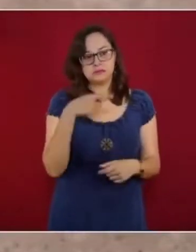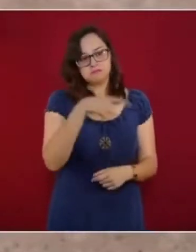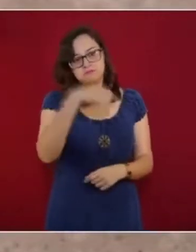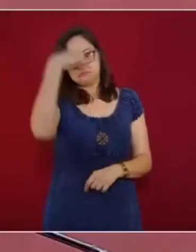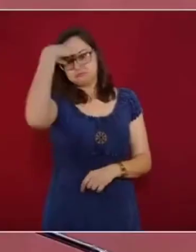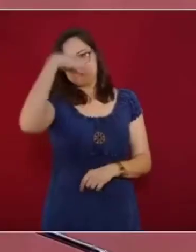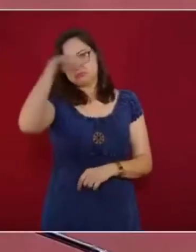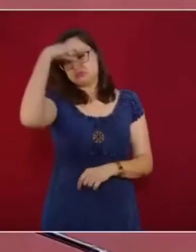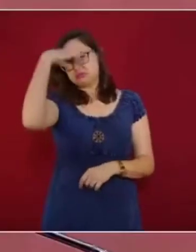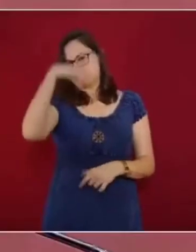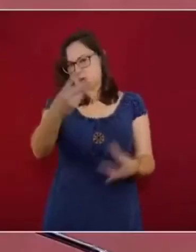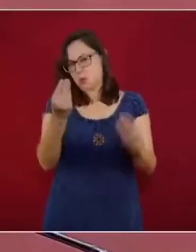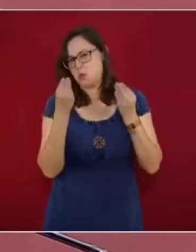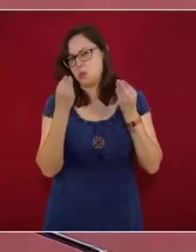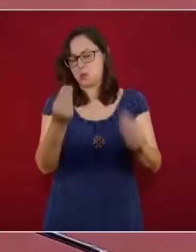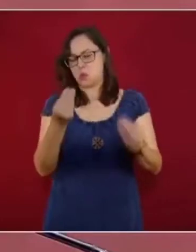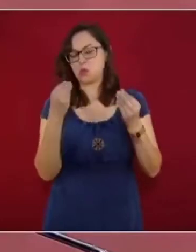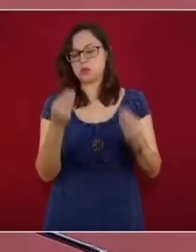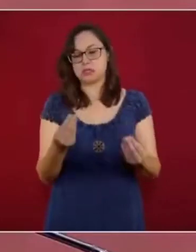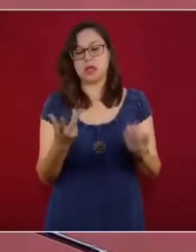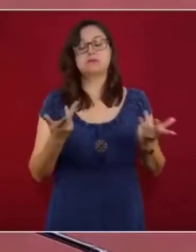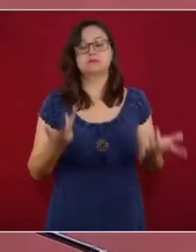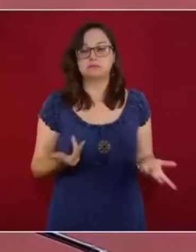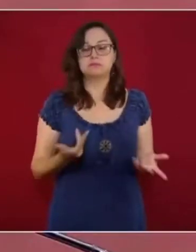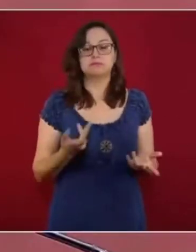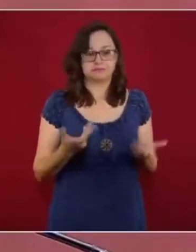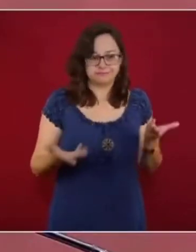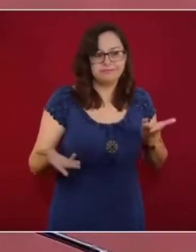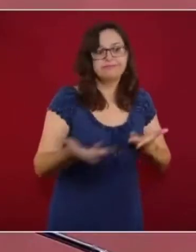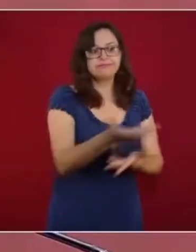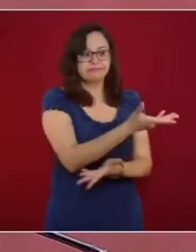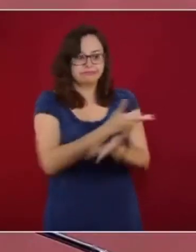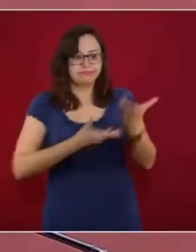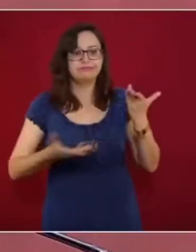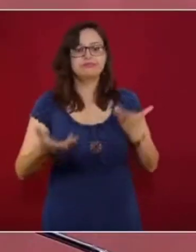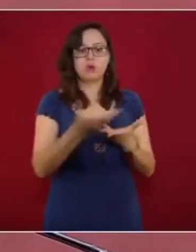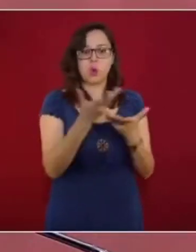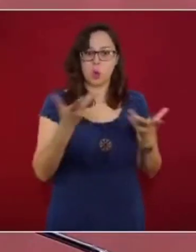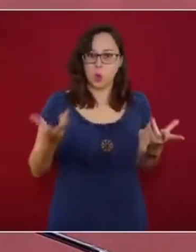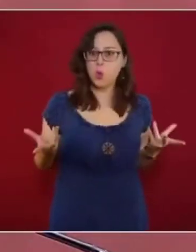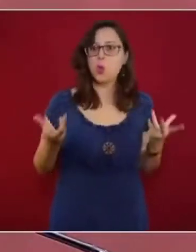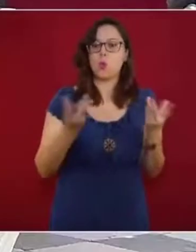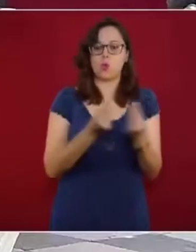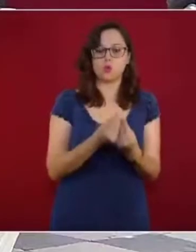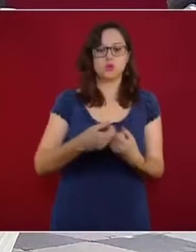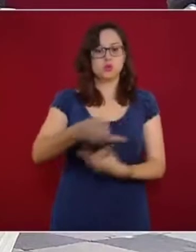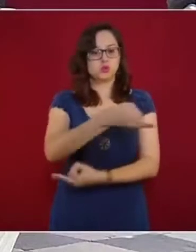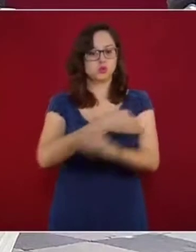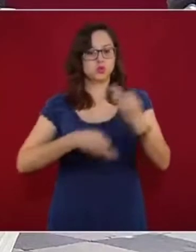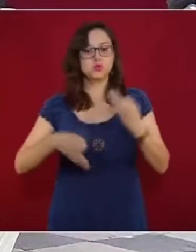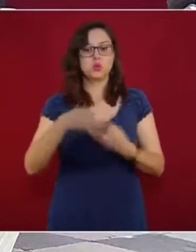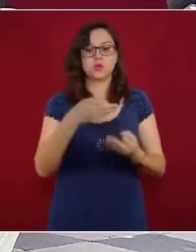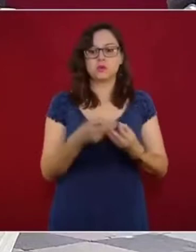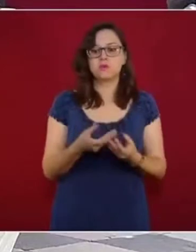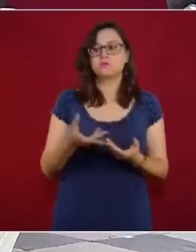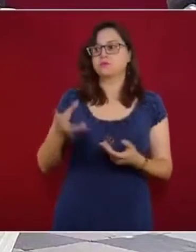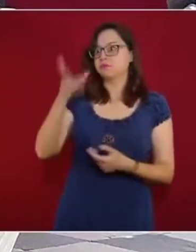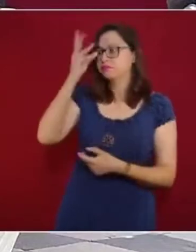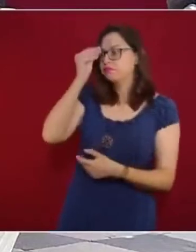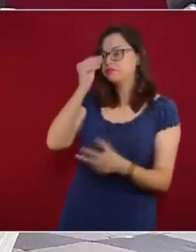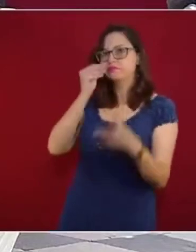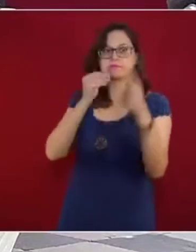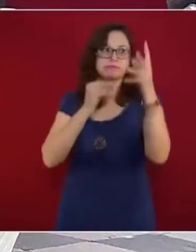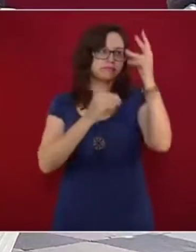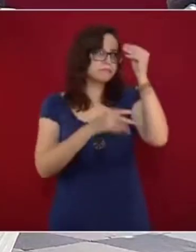educación y una apuesta al diálogo como el mecanismo de encuentro entre la comunidad escolar para el conocimiento y apropiación